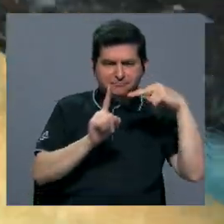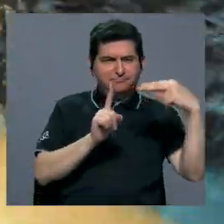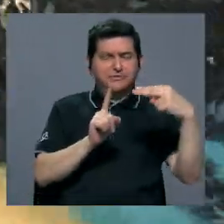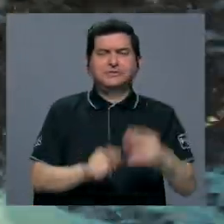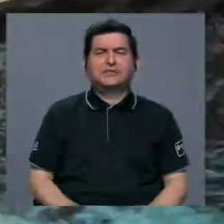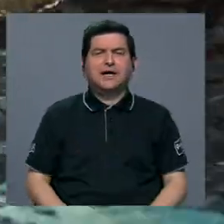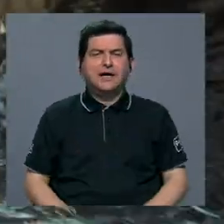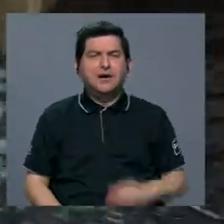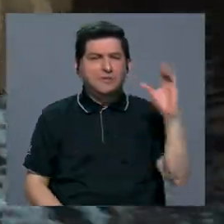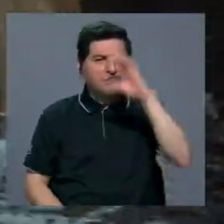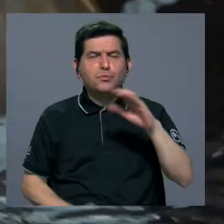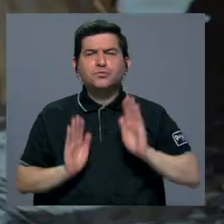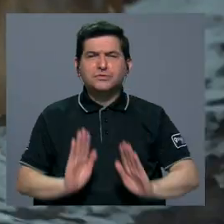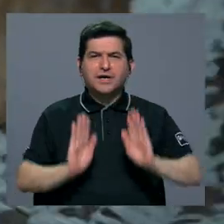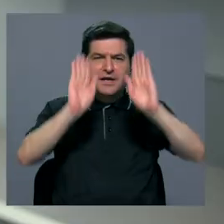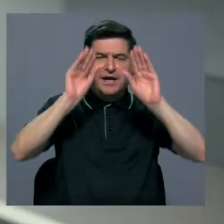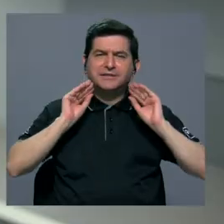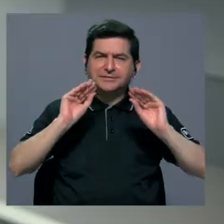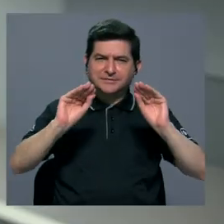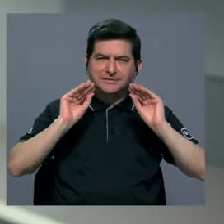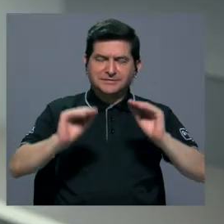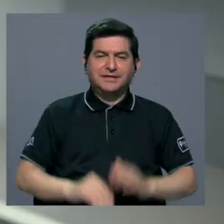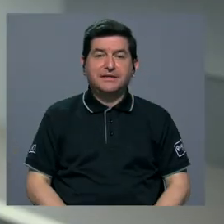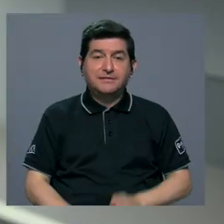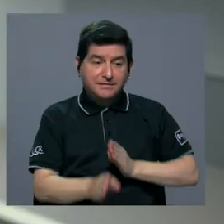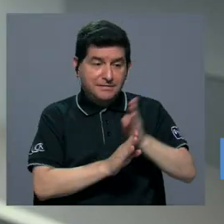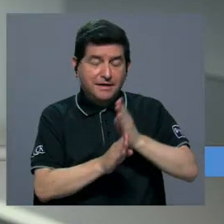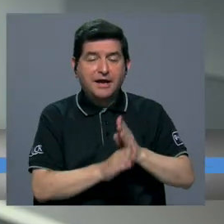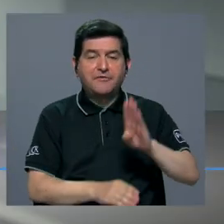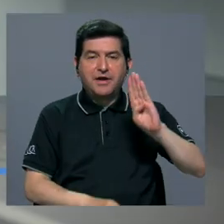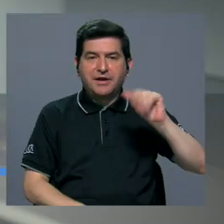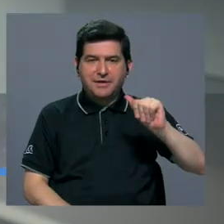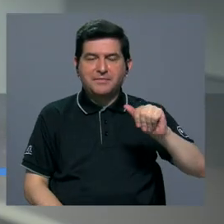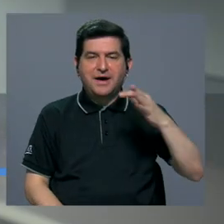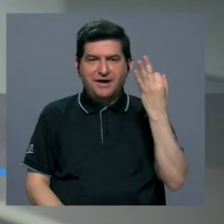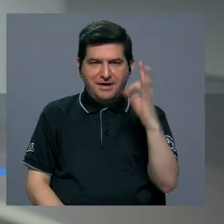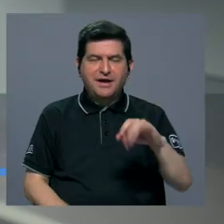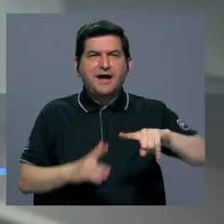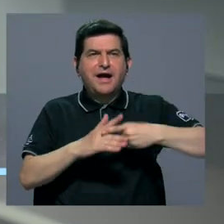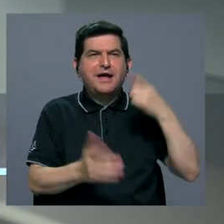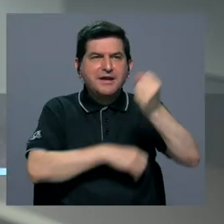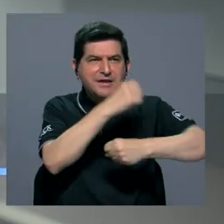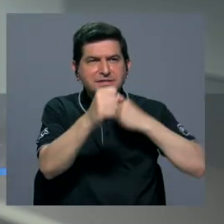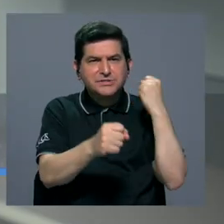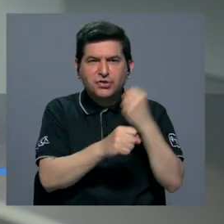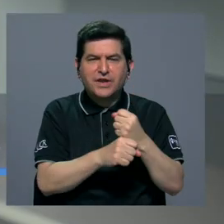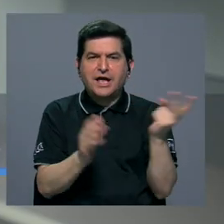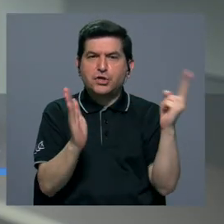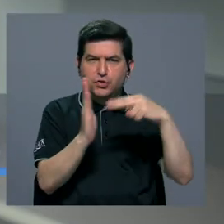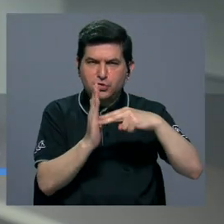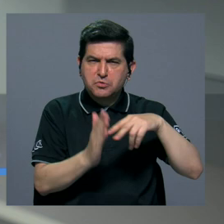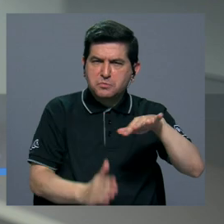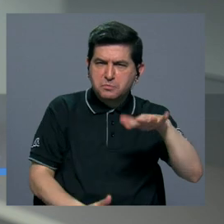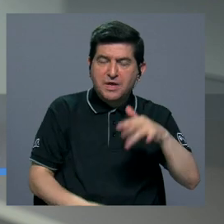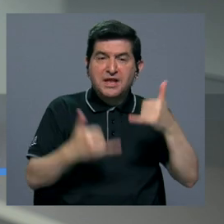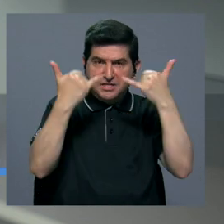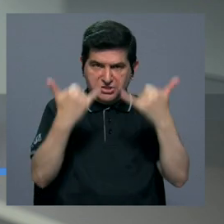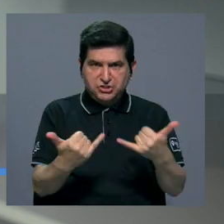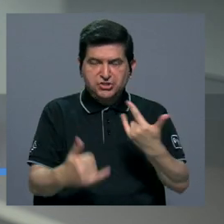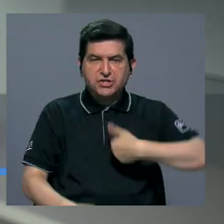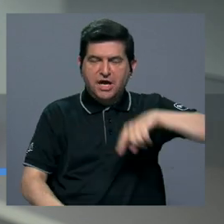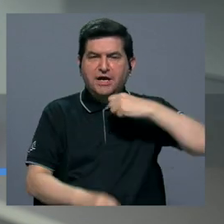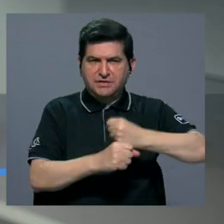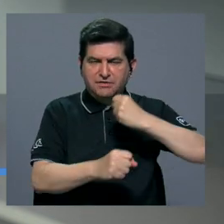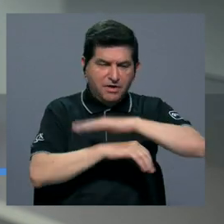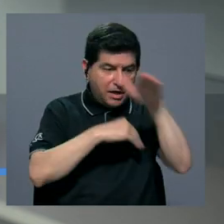búsqueda de la excelencia académica. La carrera de bachillerato en francés desde inicios del año 2000 por ahí ya estábamos